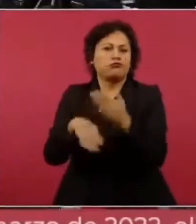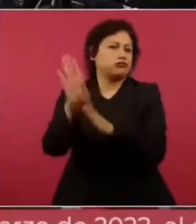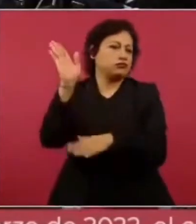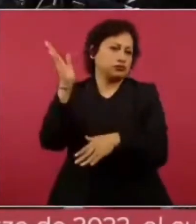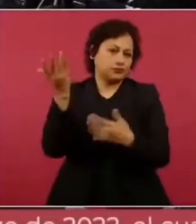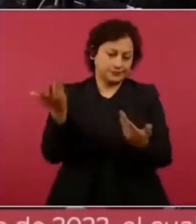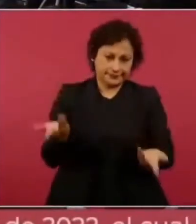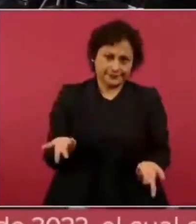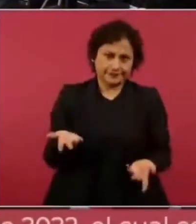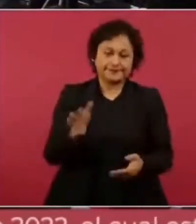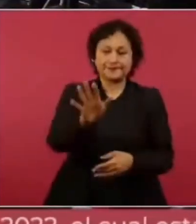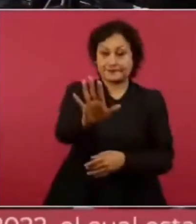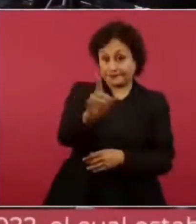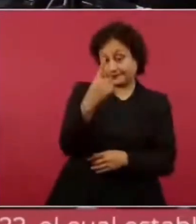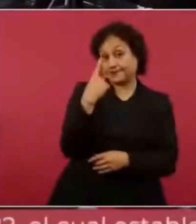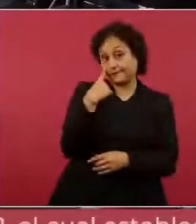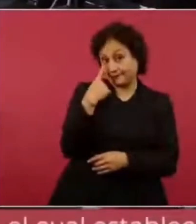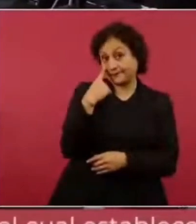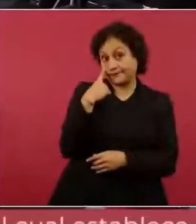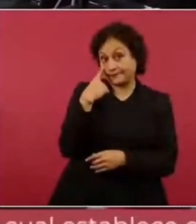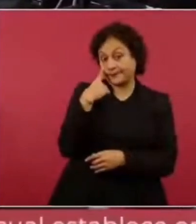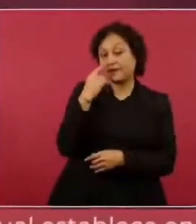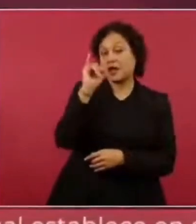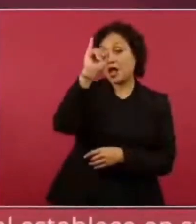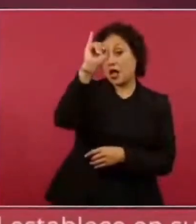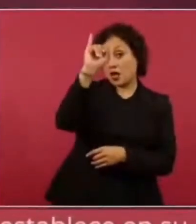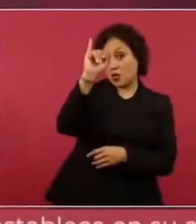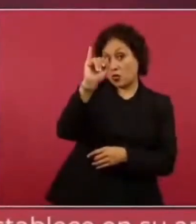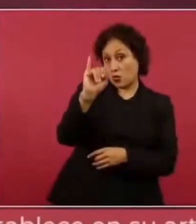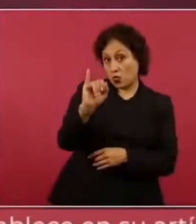los jueves hay una empresa